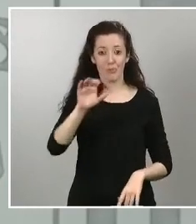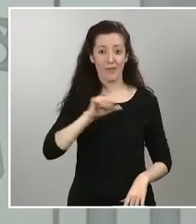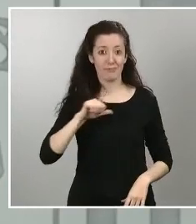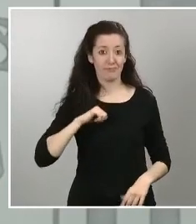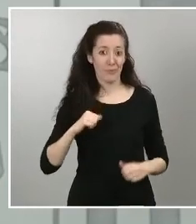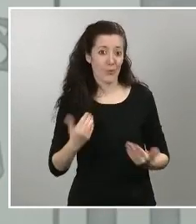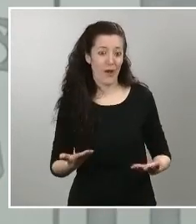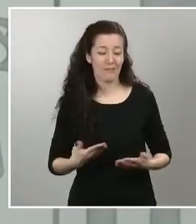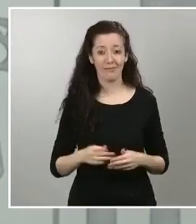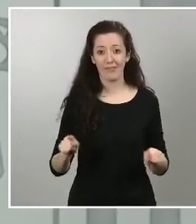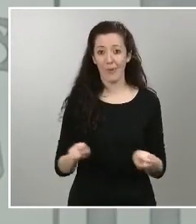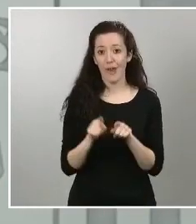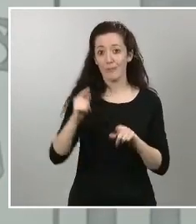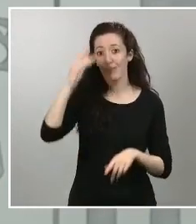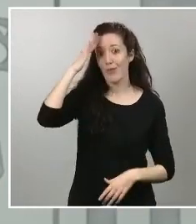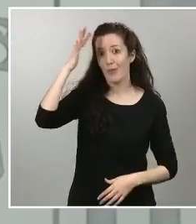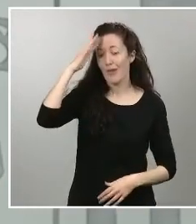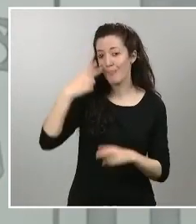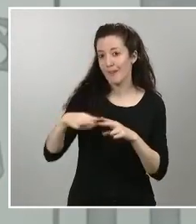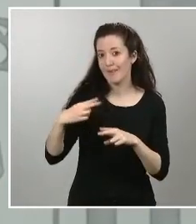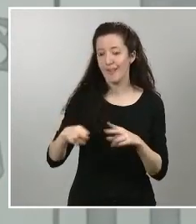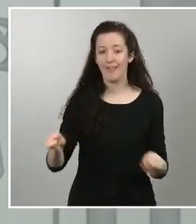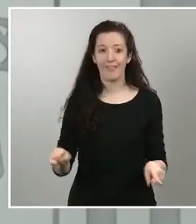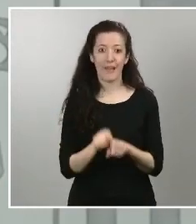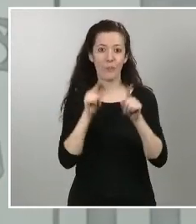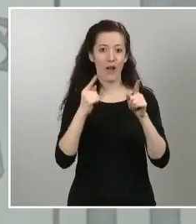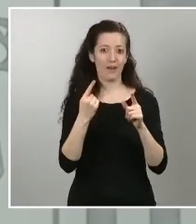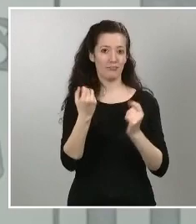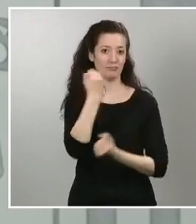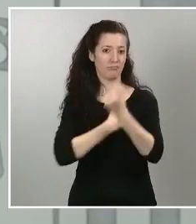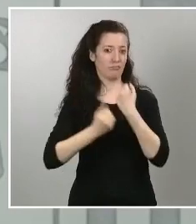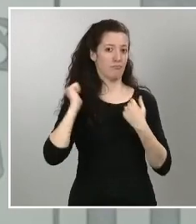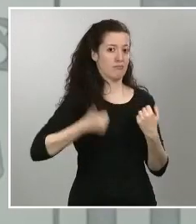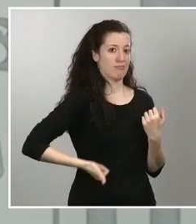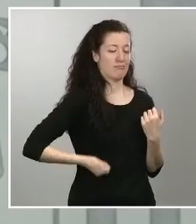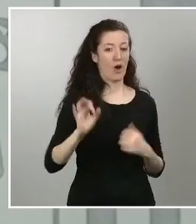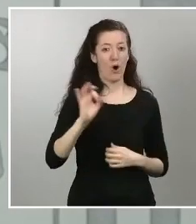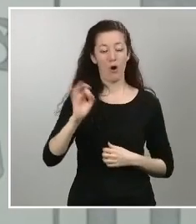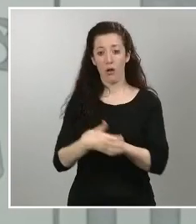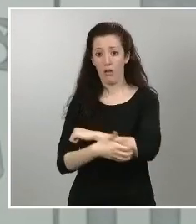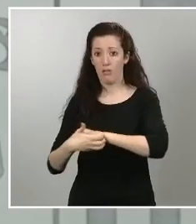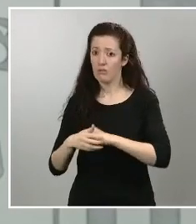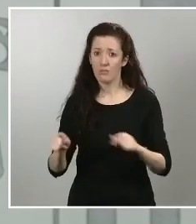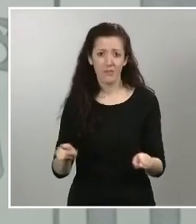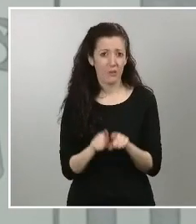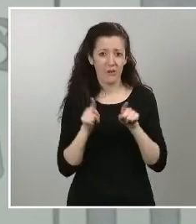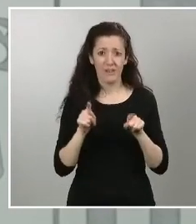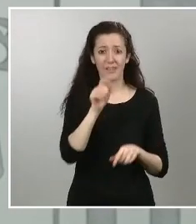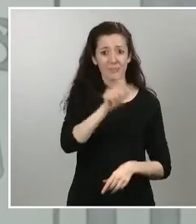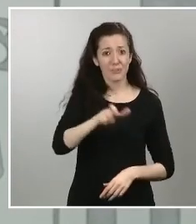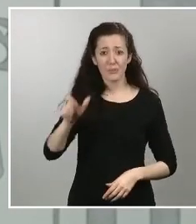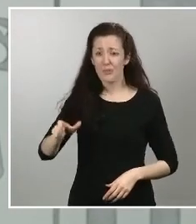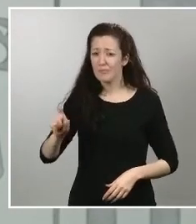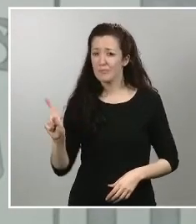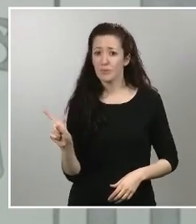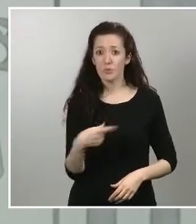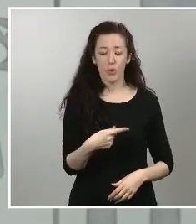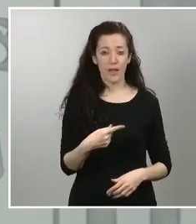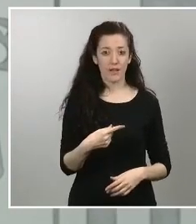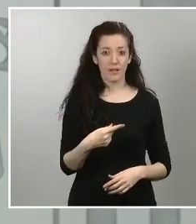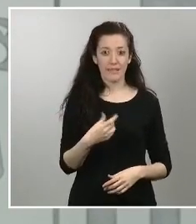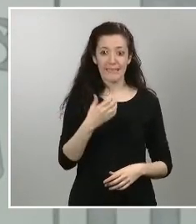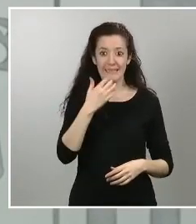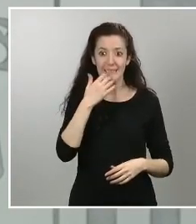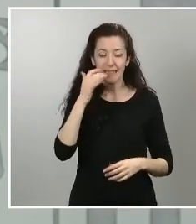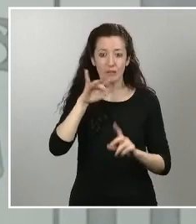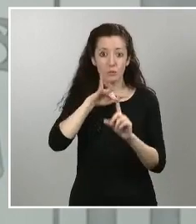cualquier persona en situación de vulnerabilidad puede tener el problema que tenemos todos los ciudadanos en relación con necesitar los